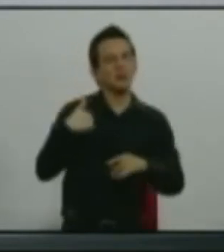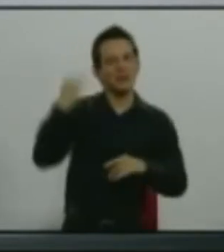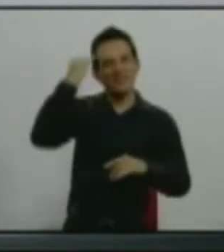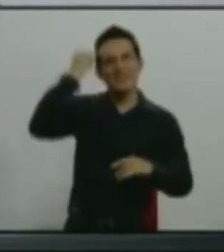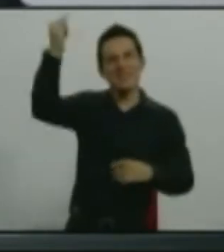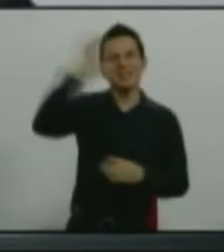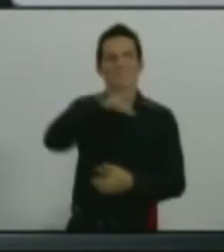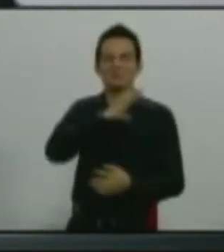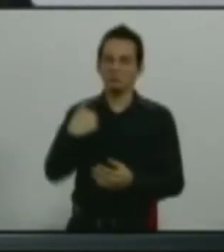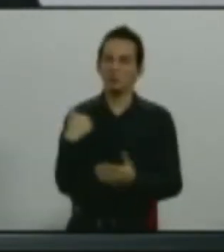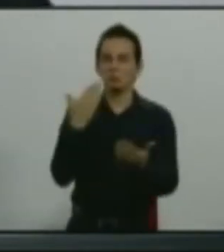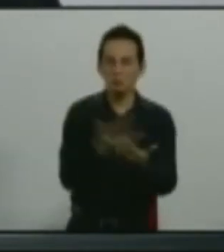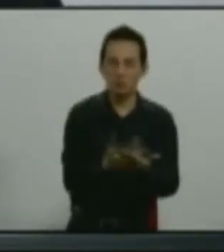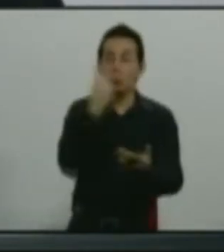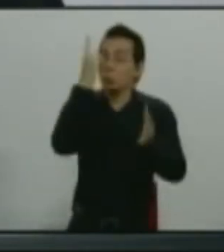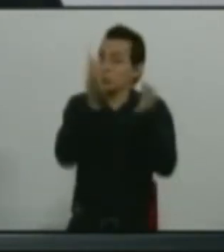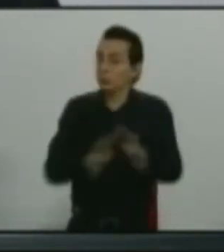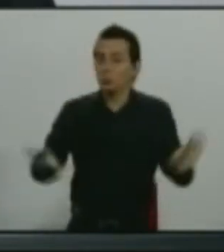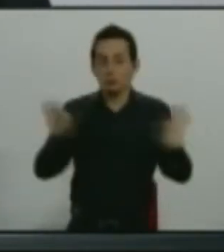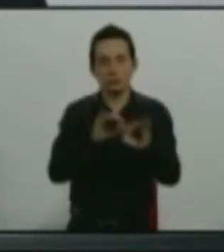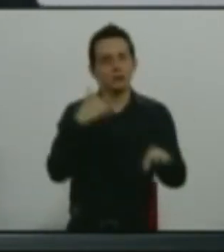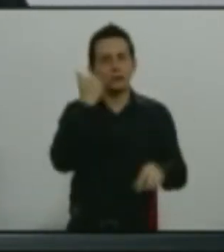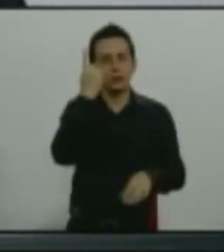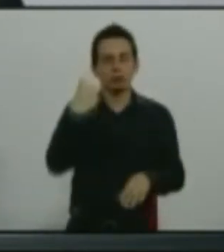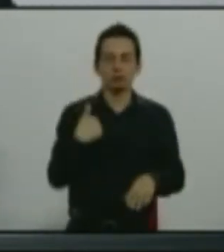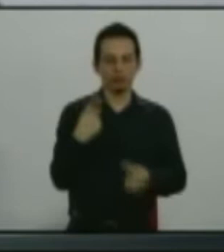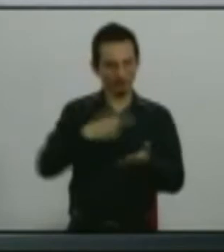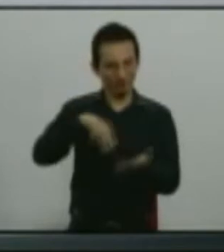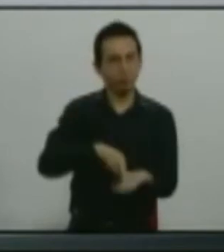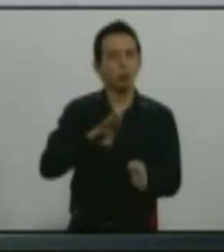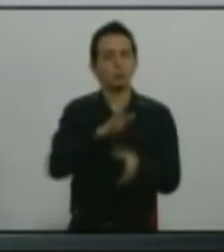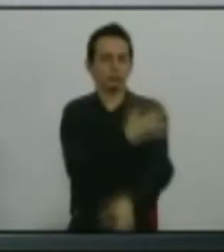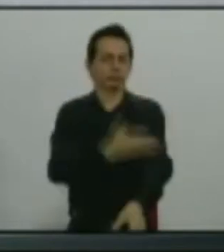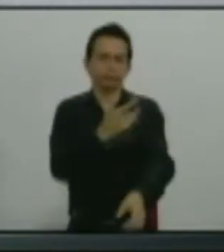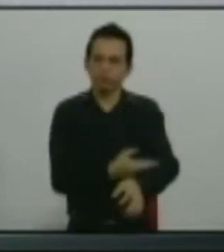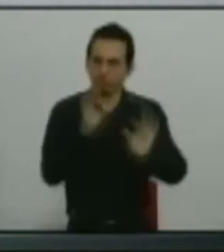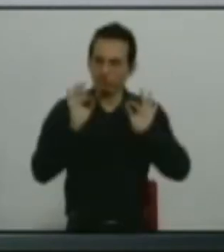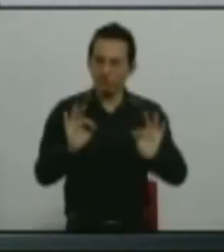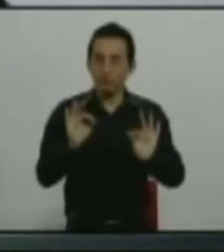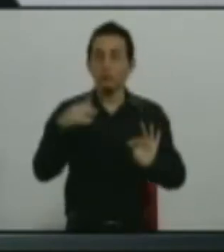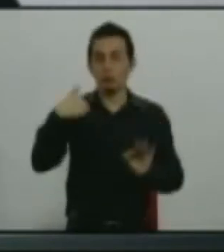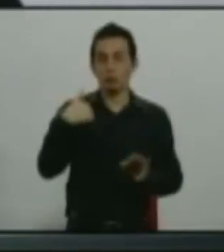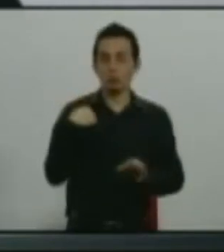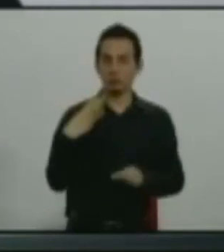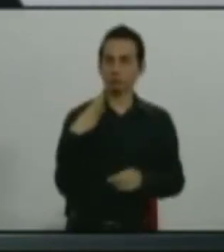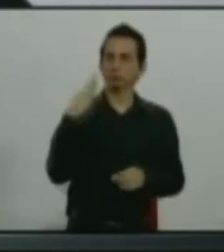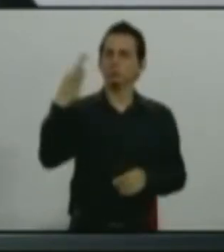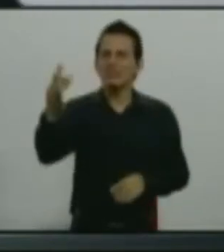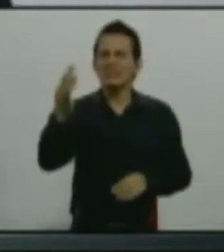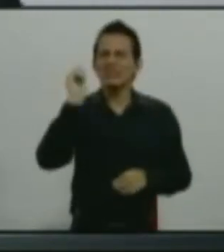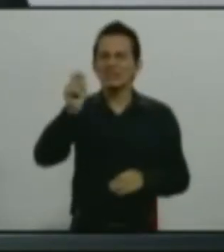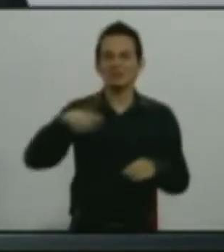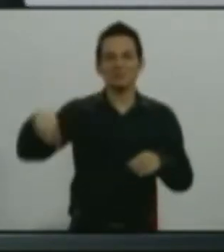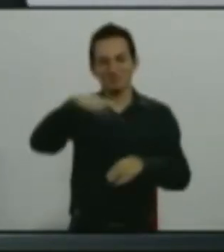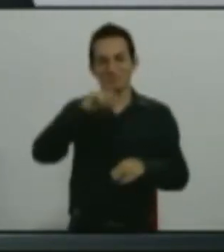y algo muy importante, nuestra honestidad y transparencia. Yo estoy aquí porque fui recto por dos terceras partes del padrón de Guadalajara